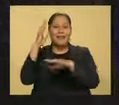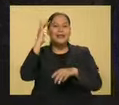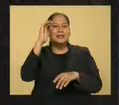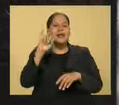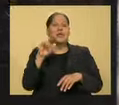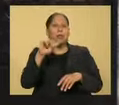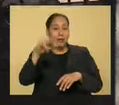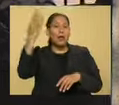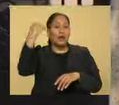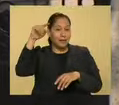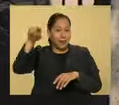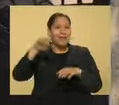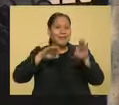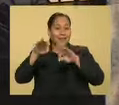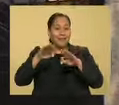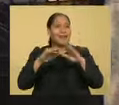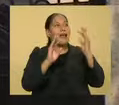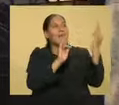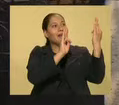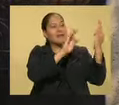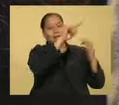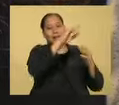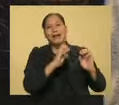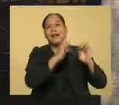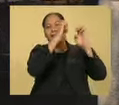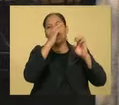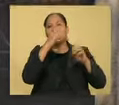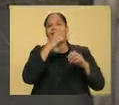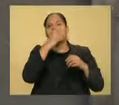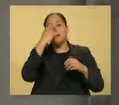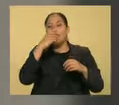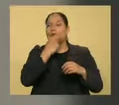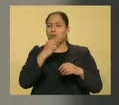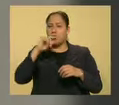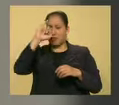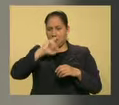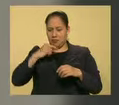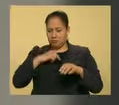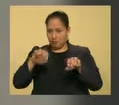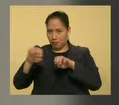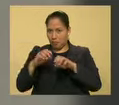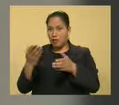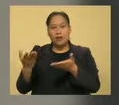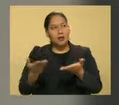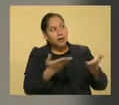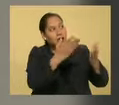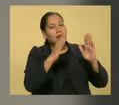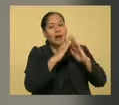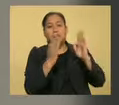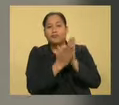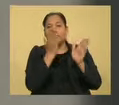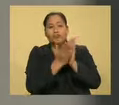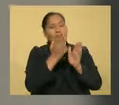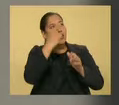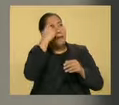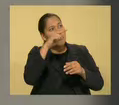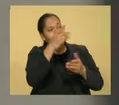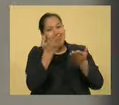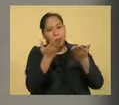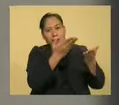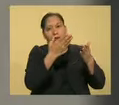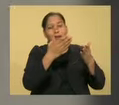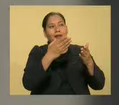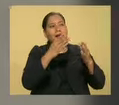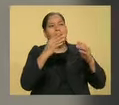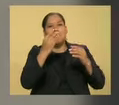Juan. Y bueno, vamos a seguir aquí, porque vamos a ver que está la placa. Conjunto Habitacional La Mascota, 1913